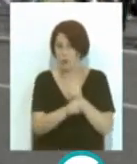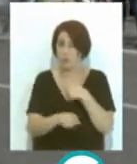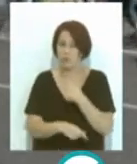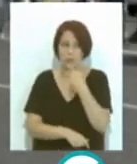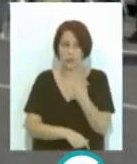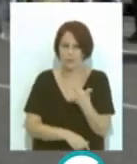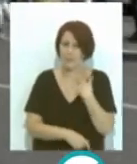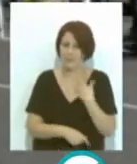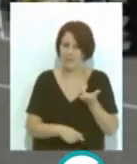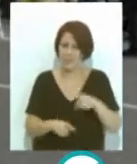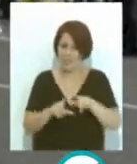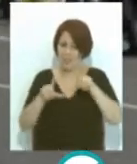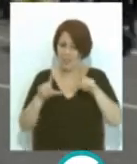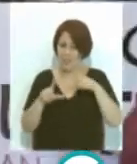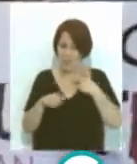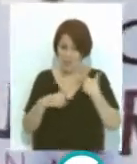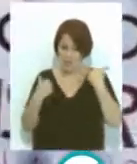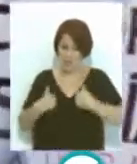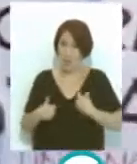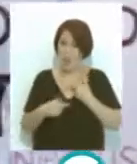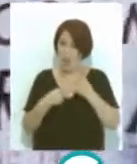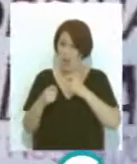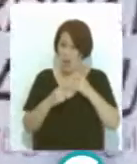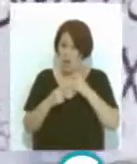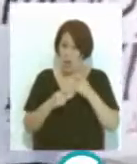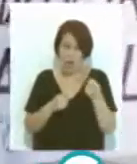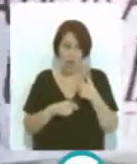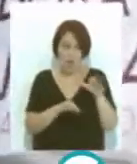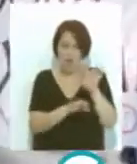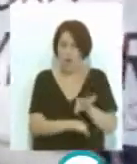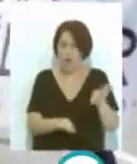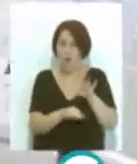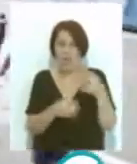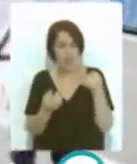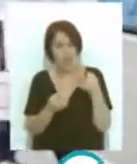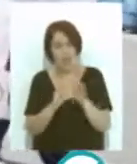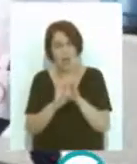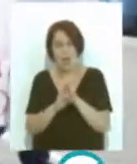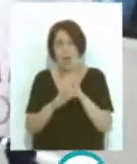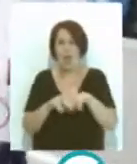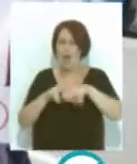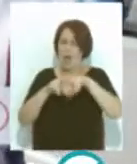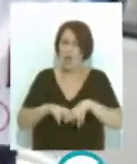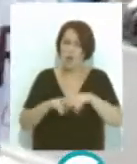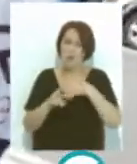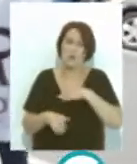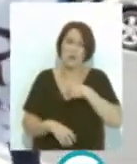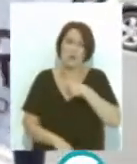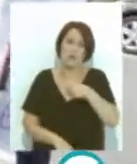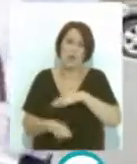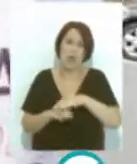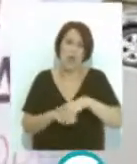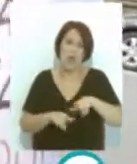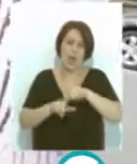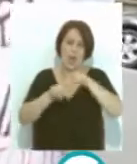hecho la representatividad de estos negociadores e insiste en que se tienen que seguir analizando las posibilidades de futuro para Airbus